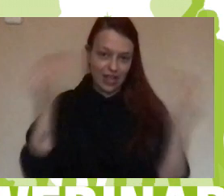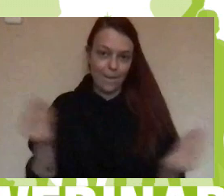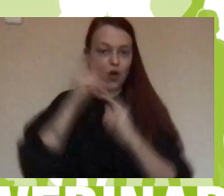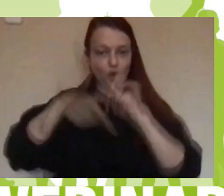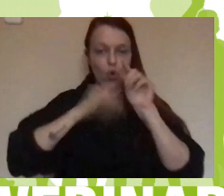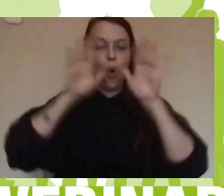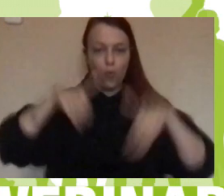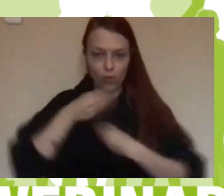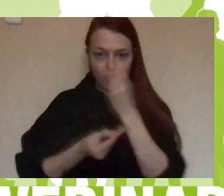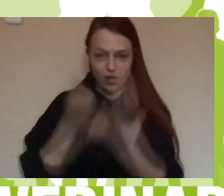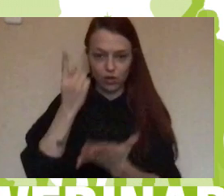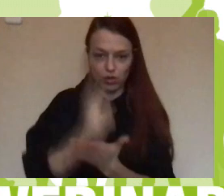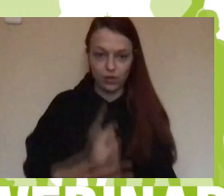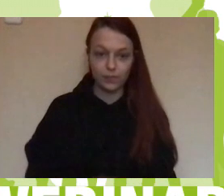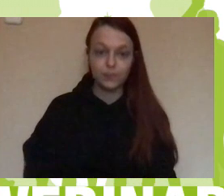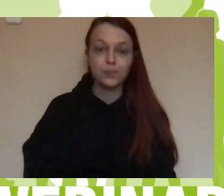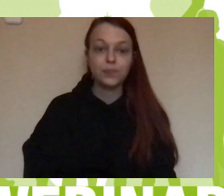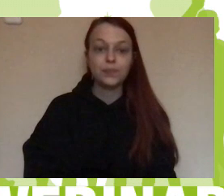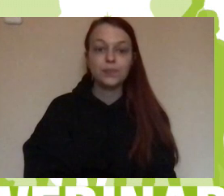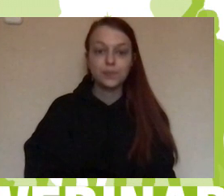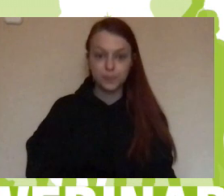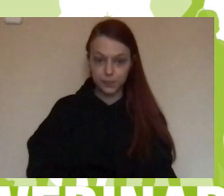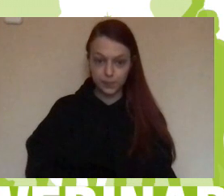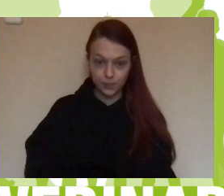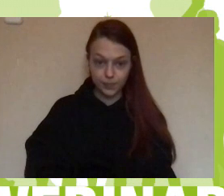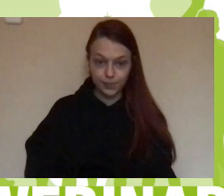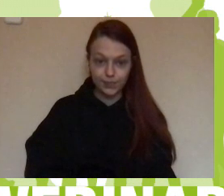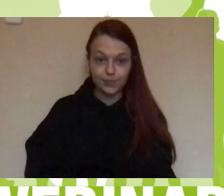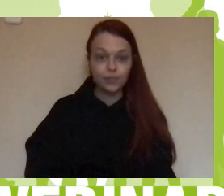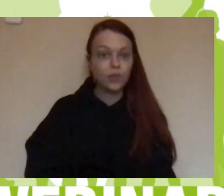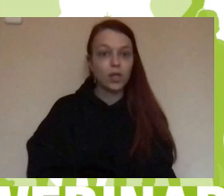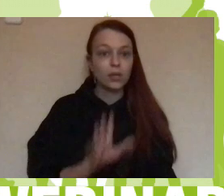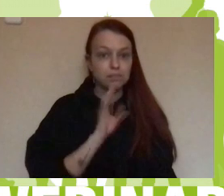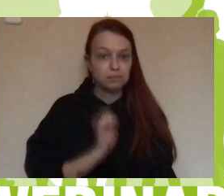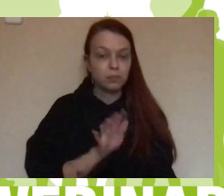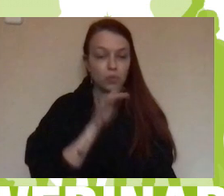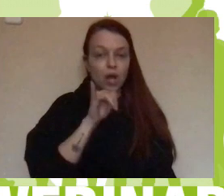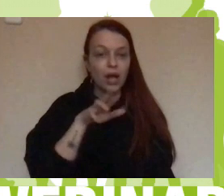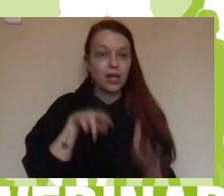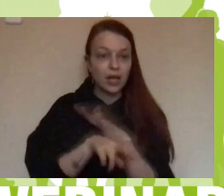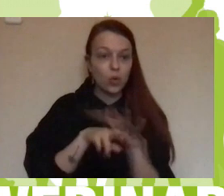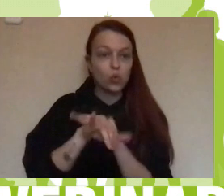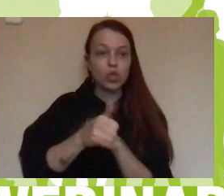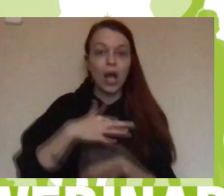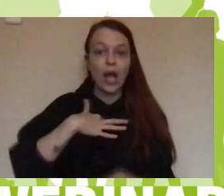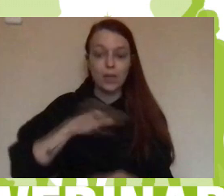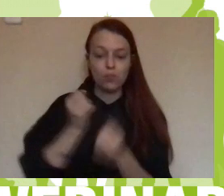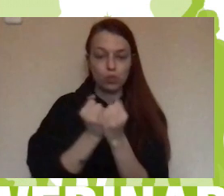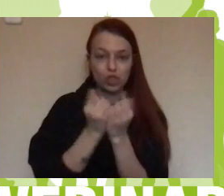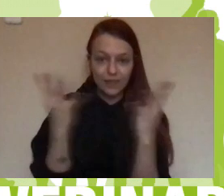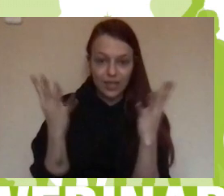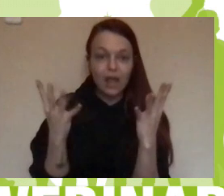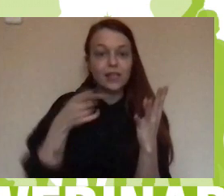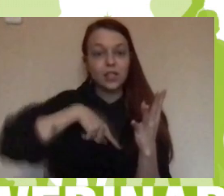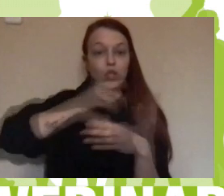Todo esto, genial, porque tenemos recursos, tenemos posibilidades y trabajamos en